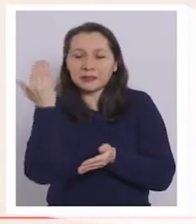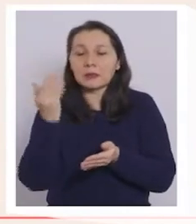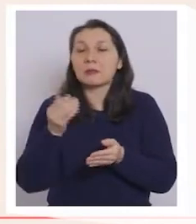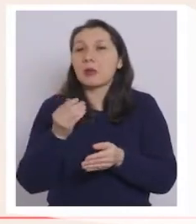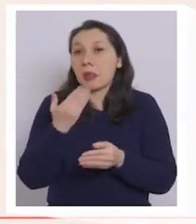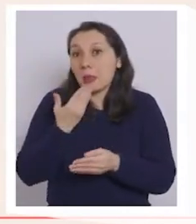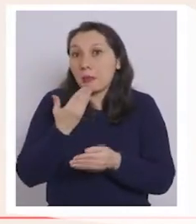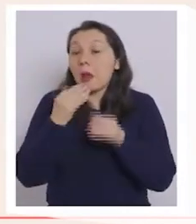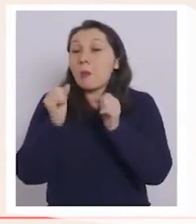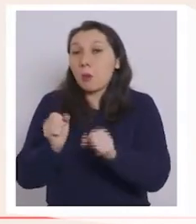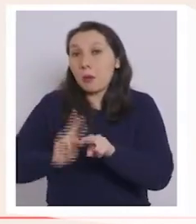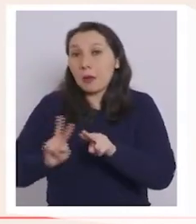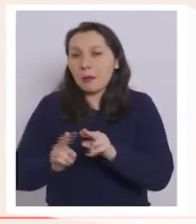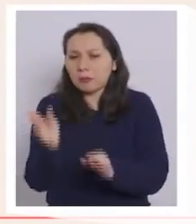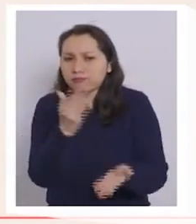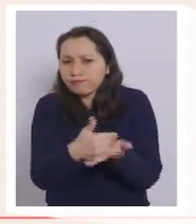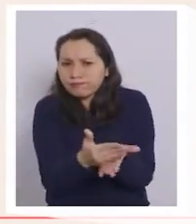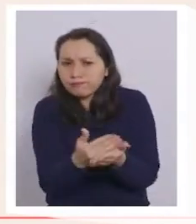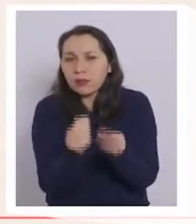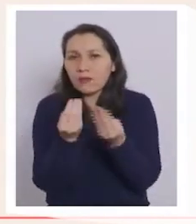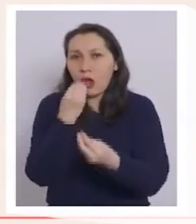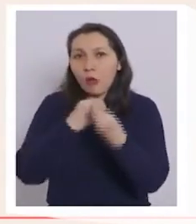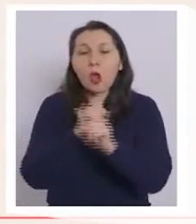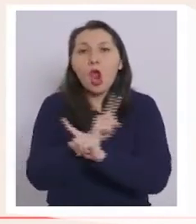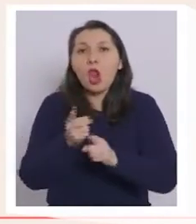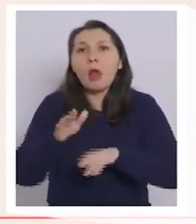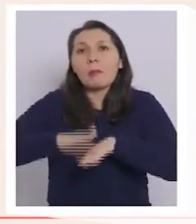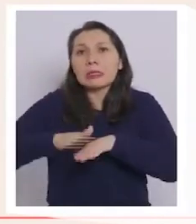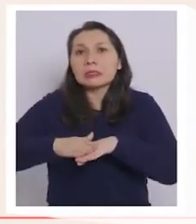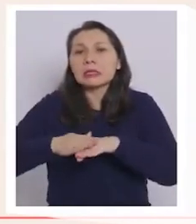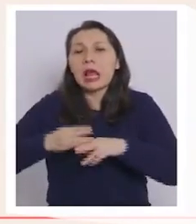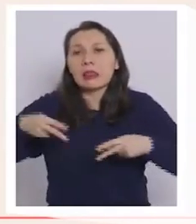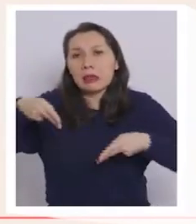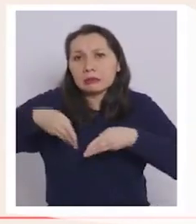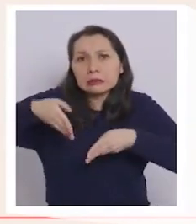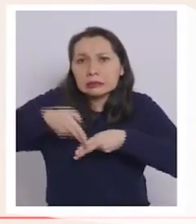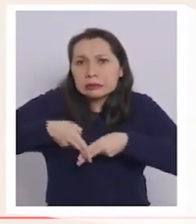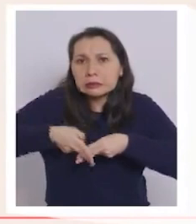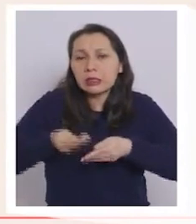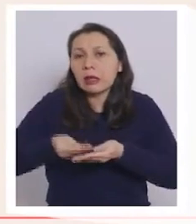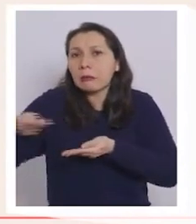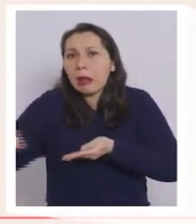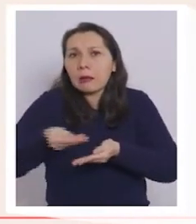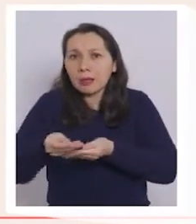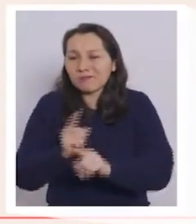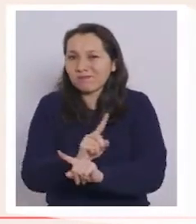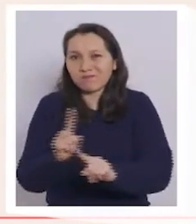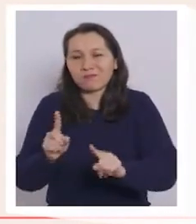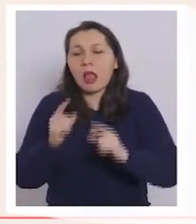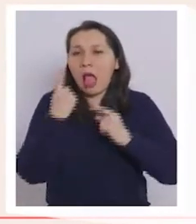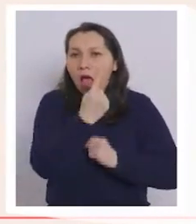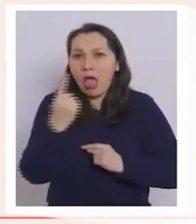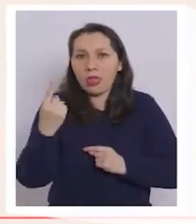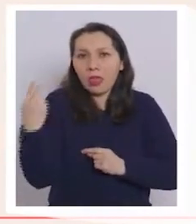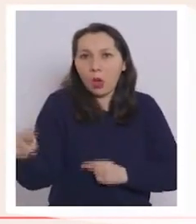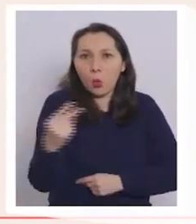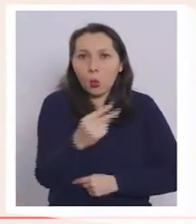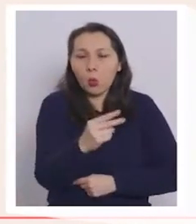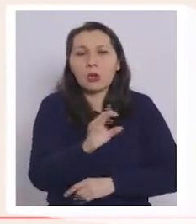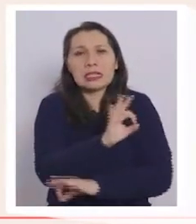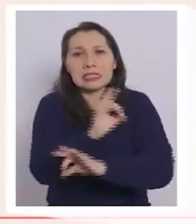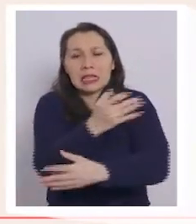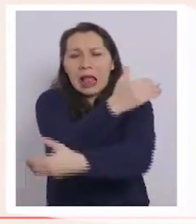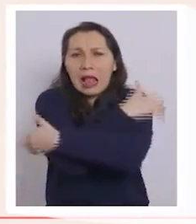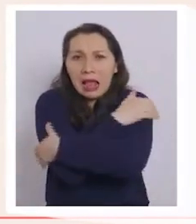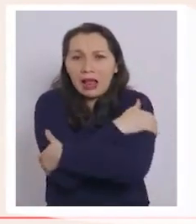parrillero también para que pueda preparar bien los alimentos, no compartir cubiertos ni platos, así como evitar esos abrazos y contactos directos,